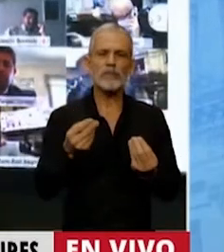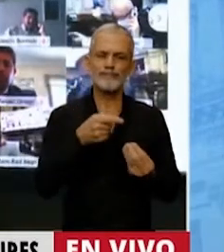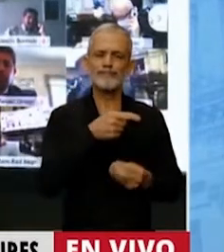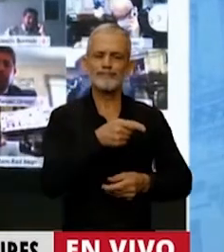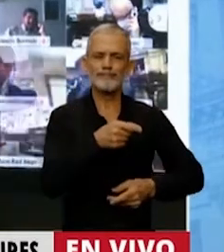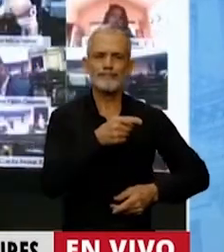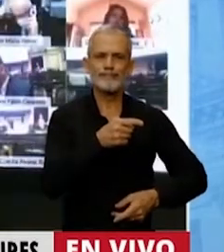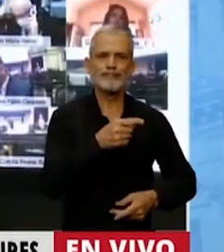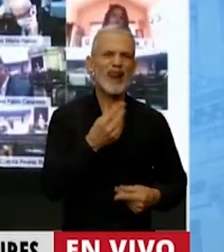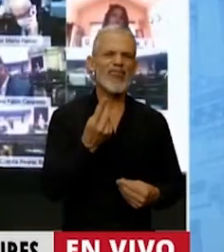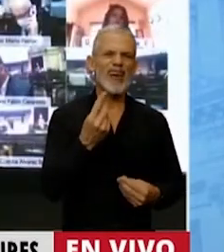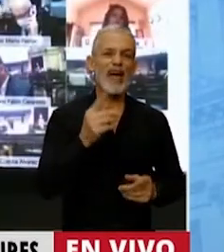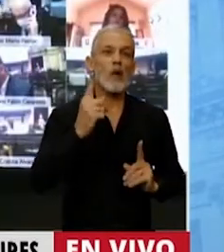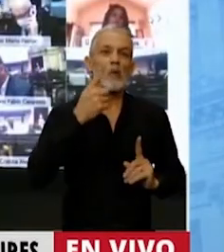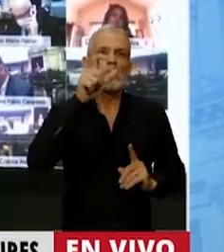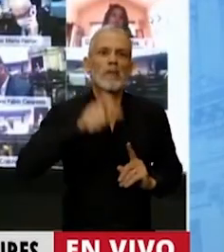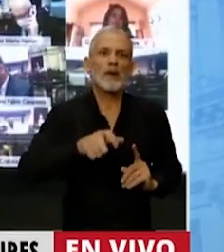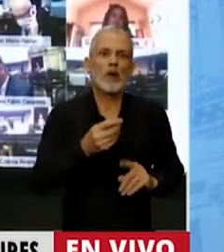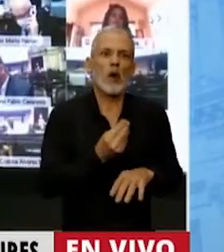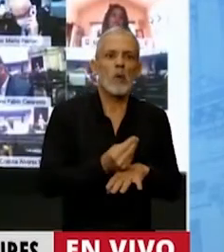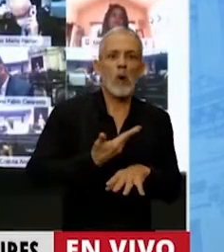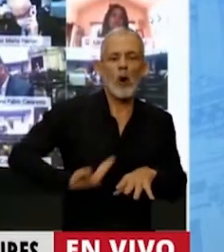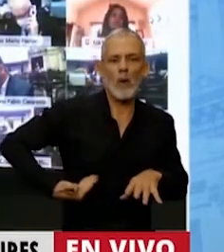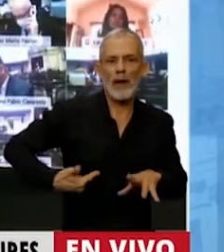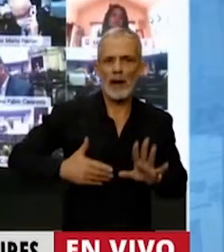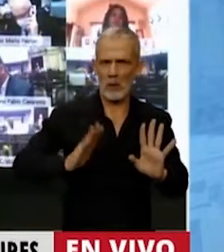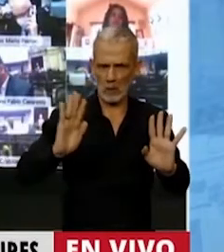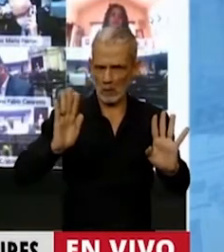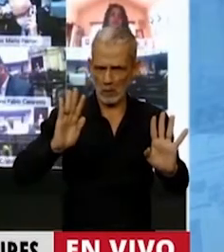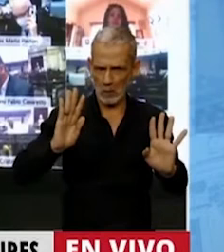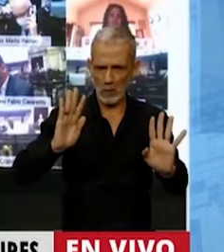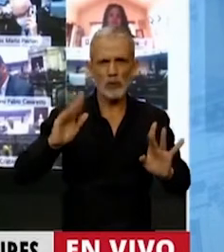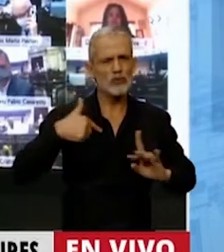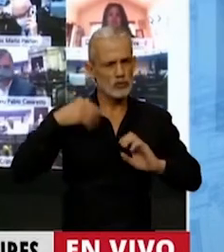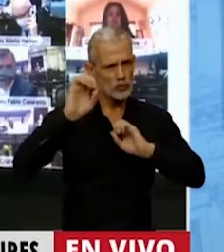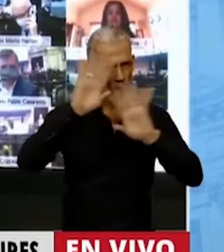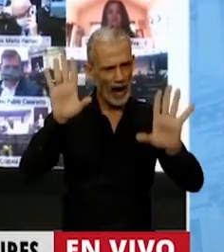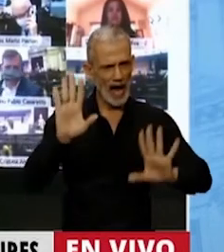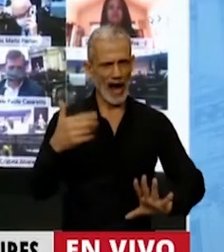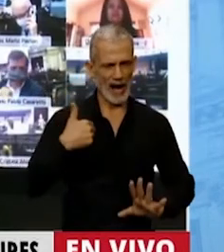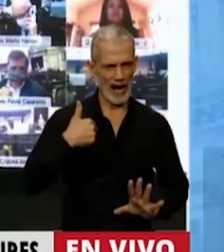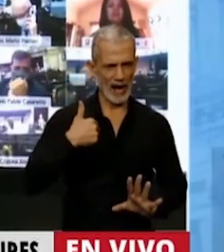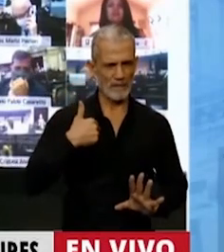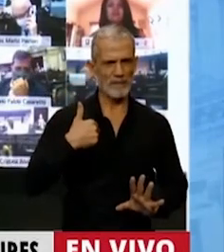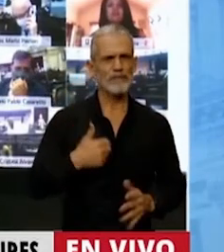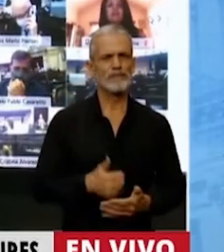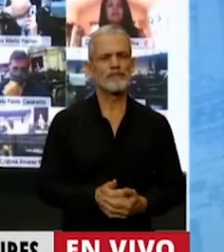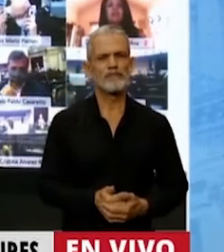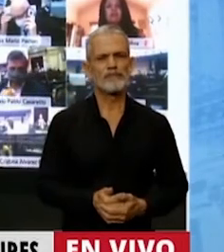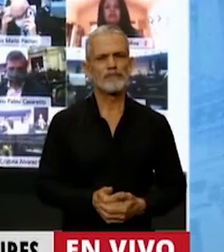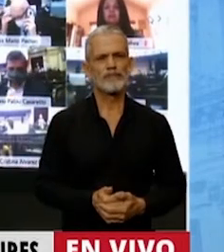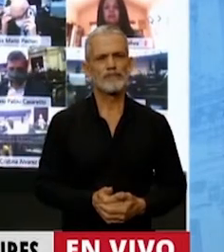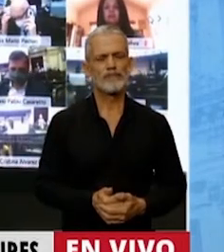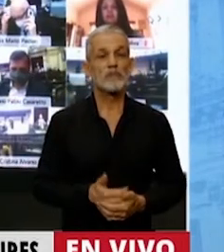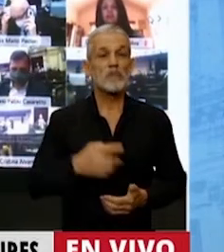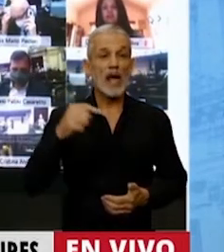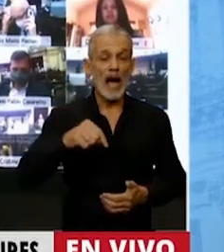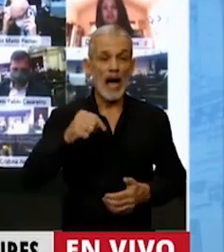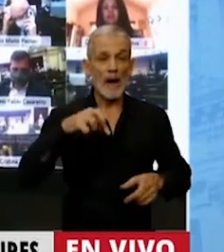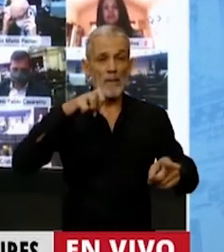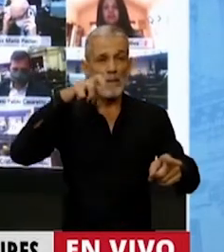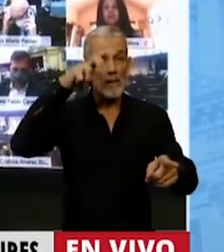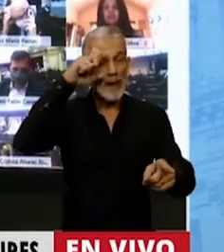de algún funcionario o algún presidente. Yo quiero ser clara, aquí a